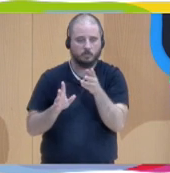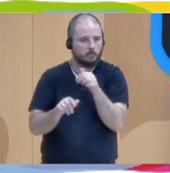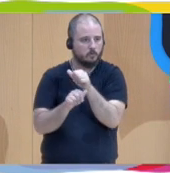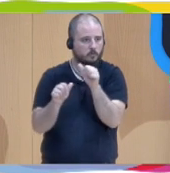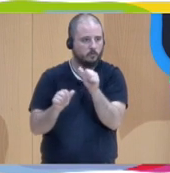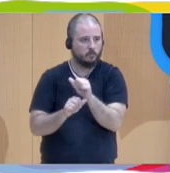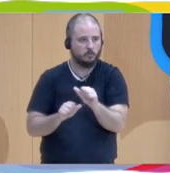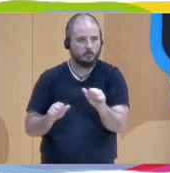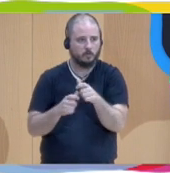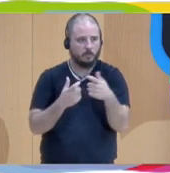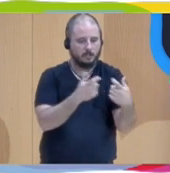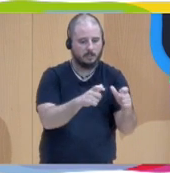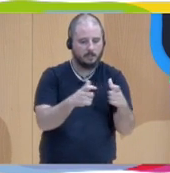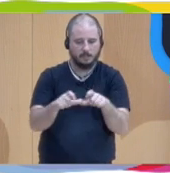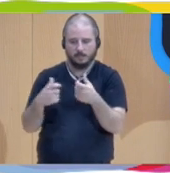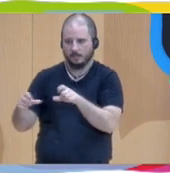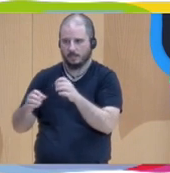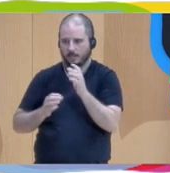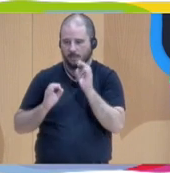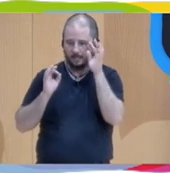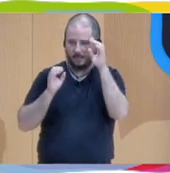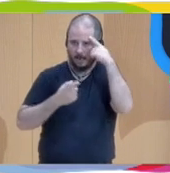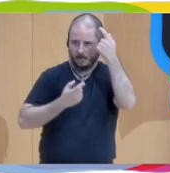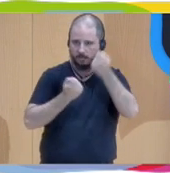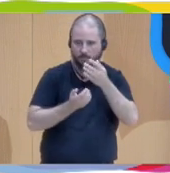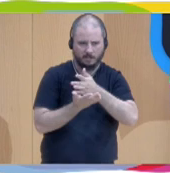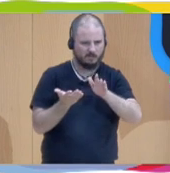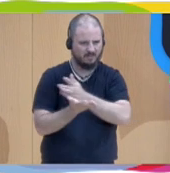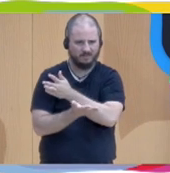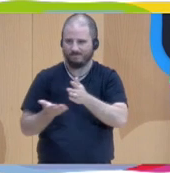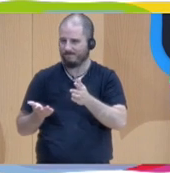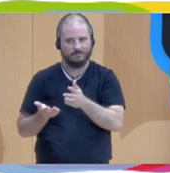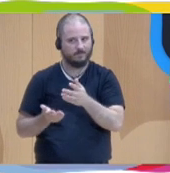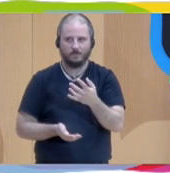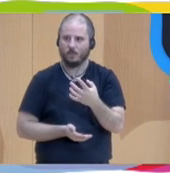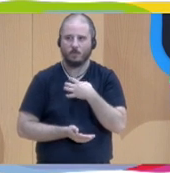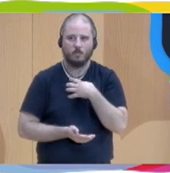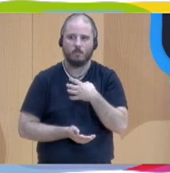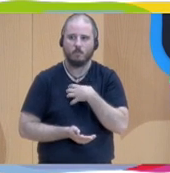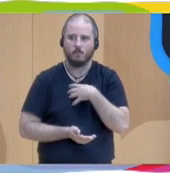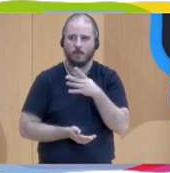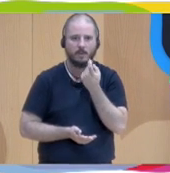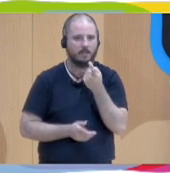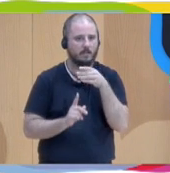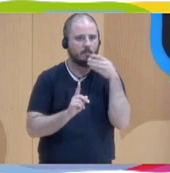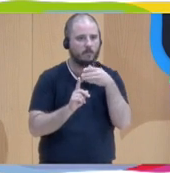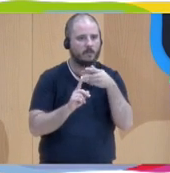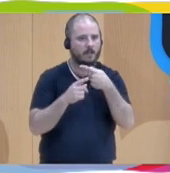sectorizada y especializada, sino que necesitan un abordaje distinto. Yo creo que el enfoque